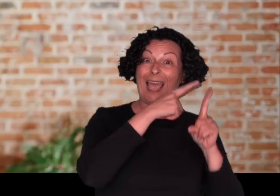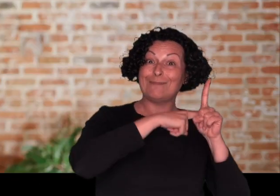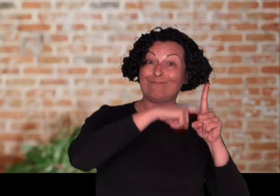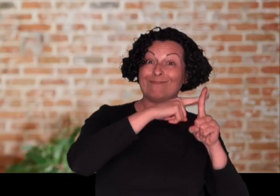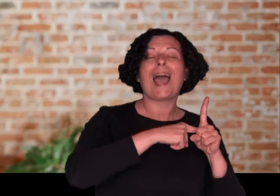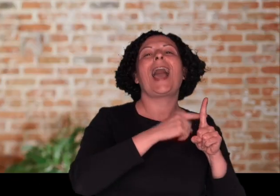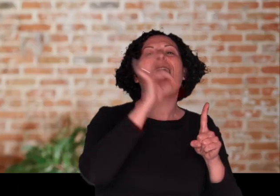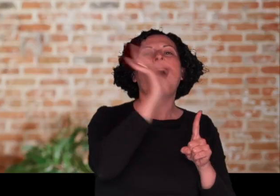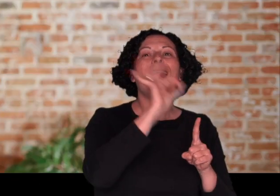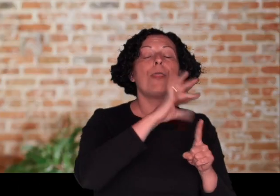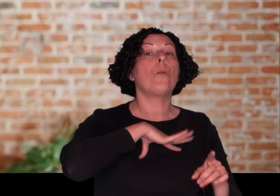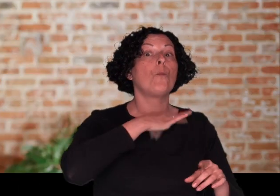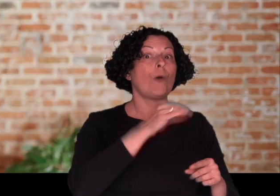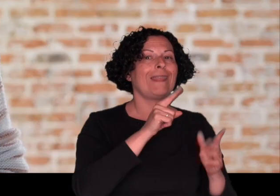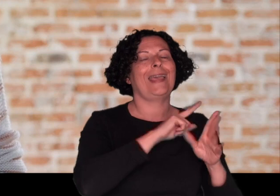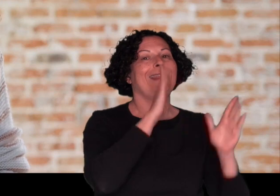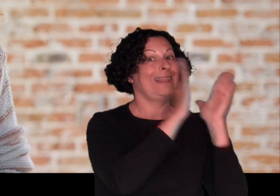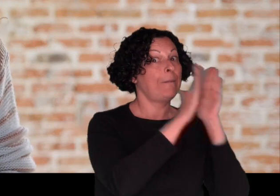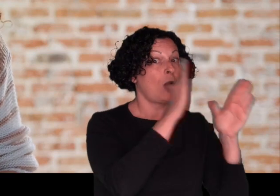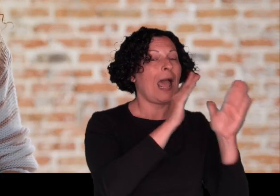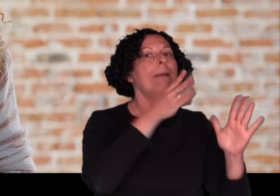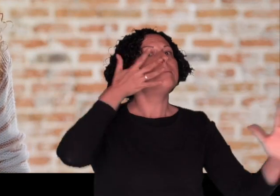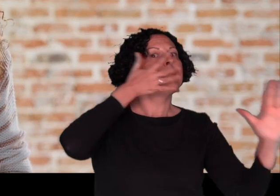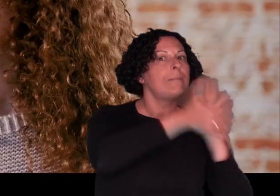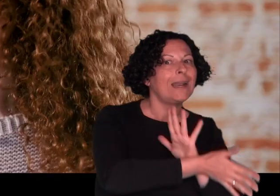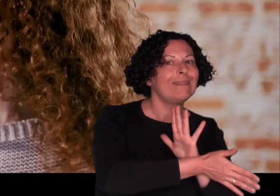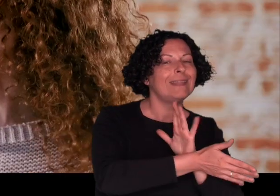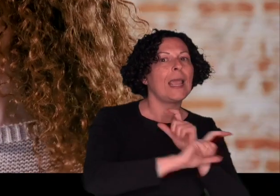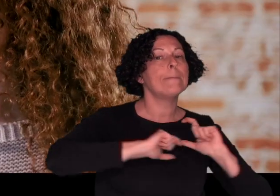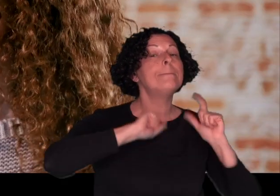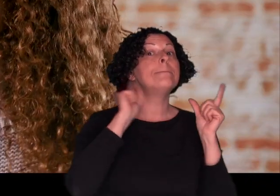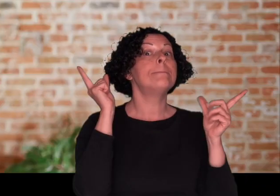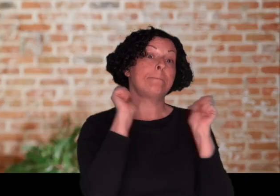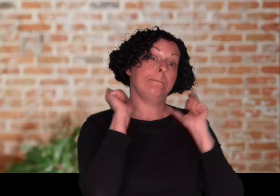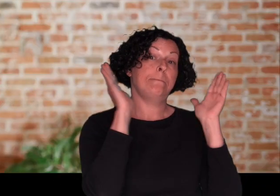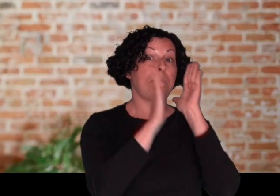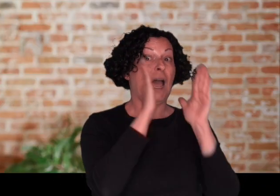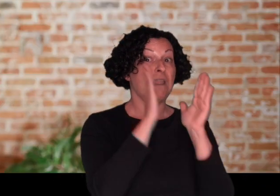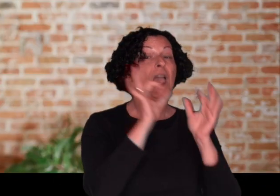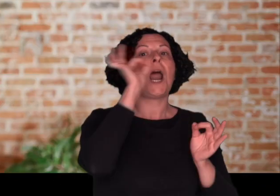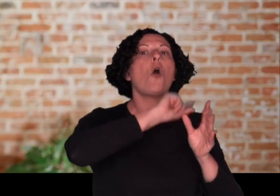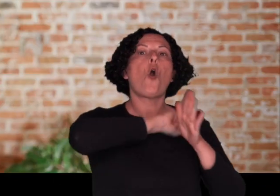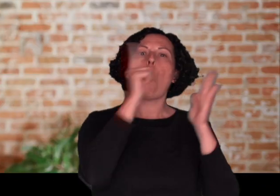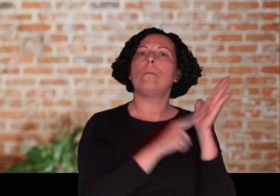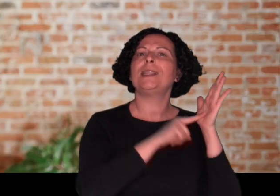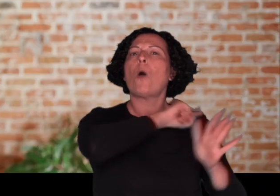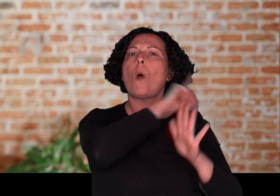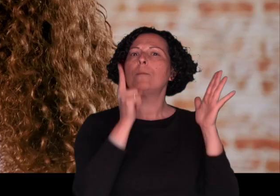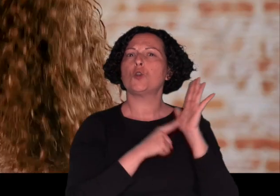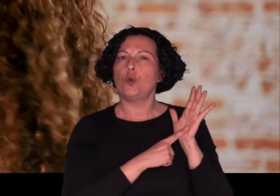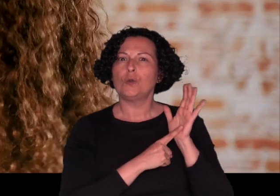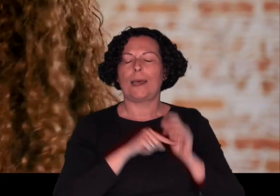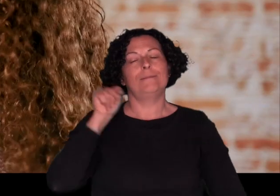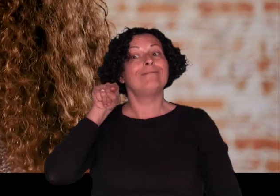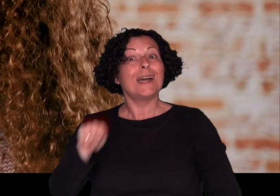La incapacidad se mide en grados. Puede ser temporal, permanente, parcial, total o absoluta.